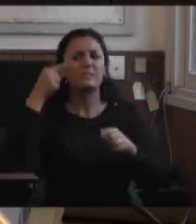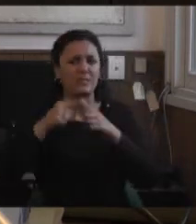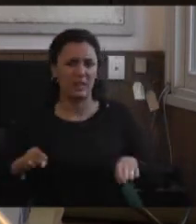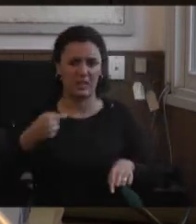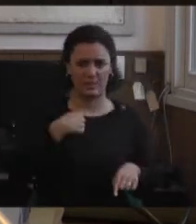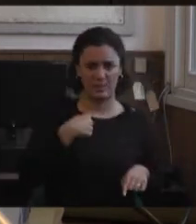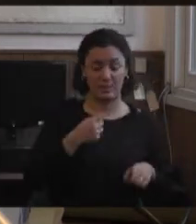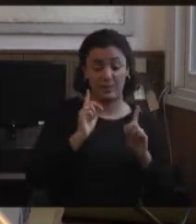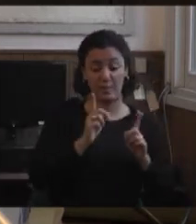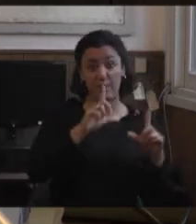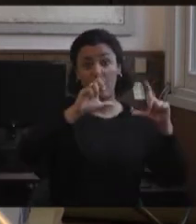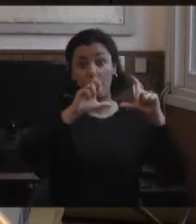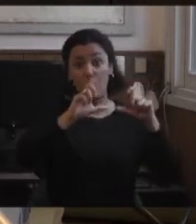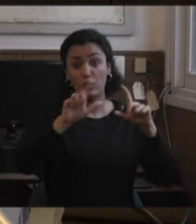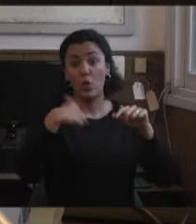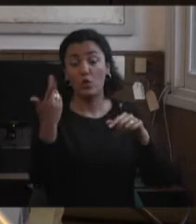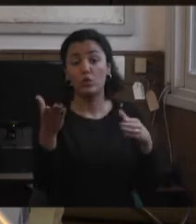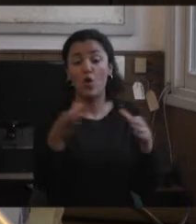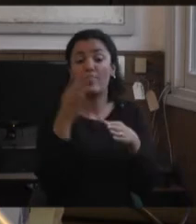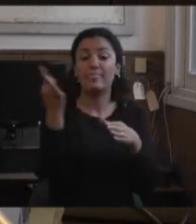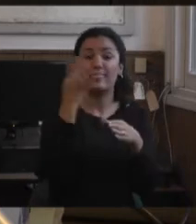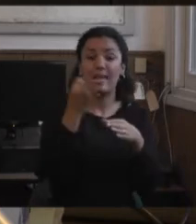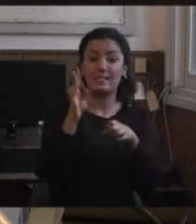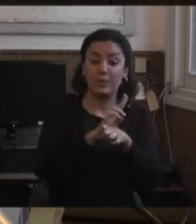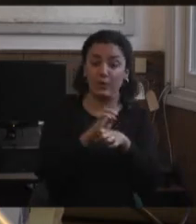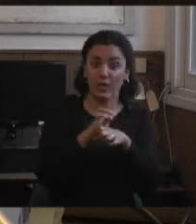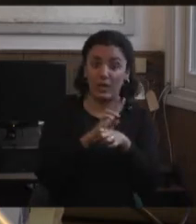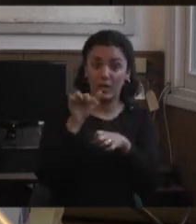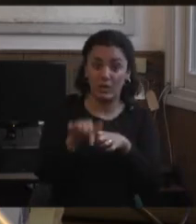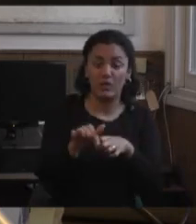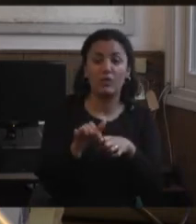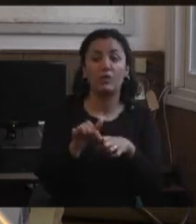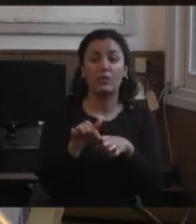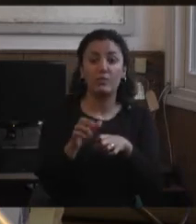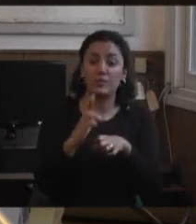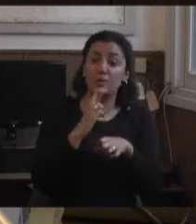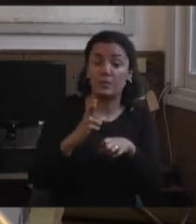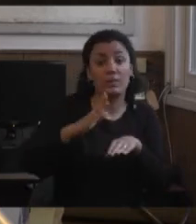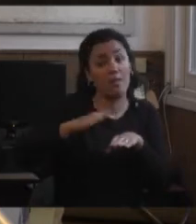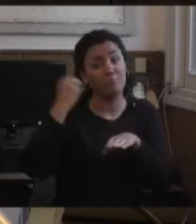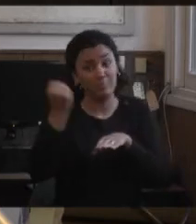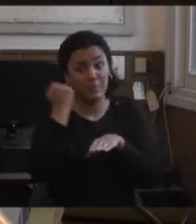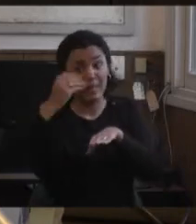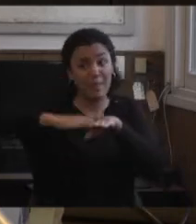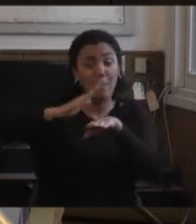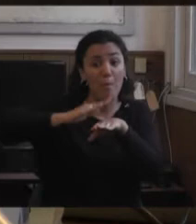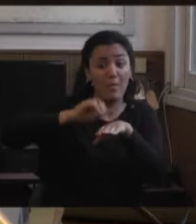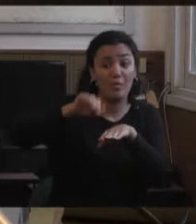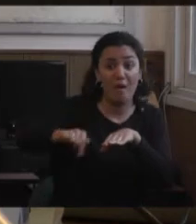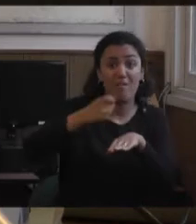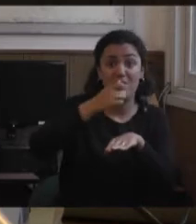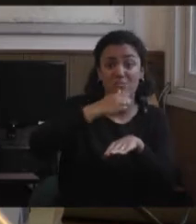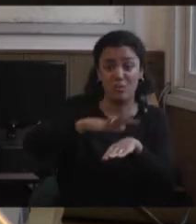La otra foto tiene que ver con un taller protegido, que entiendo que dieron una respuesta social importante en un momento histórico, pero por lo que